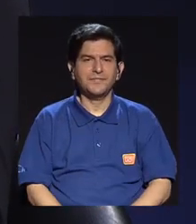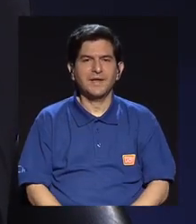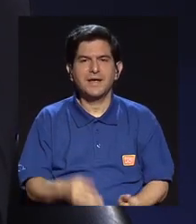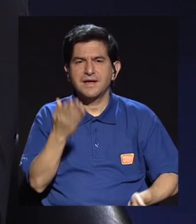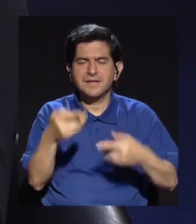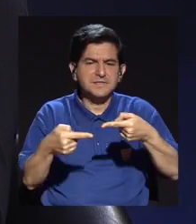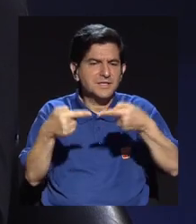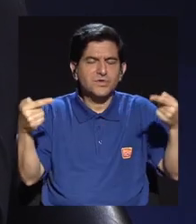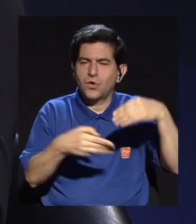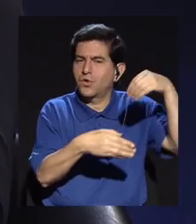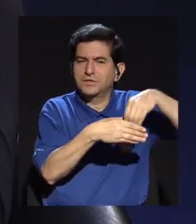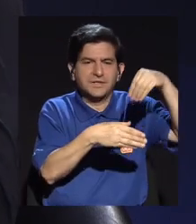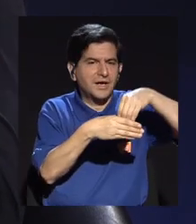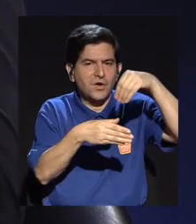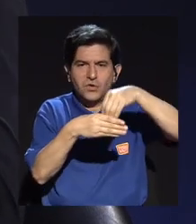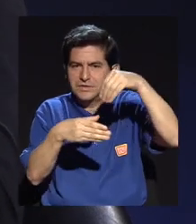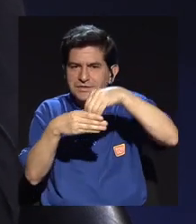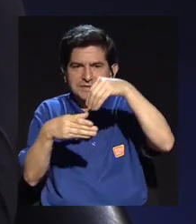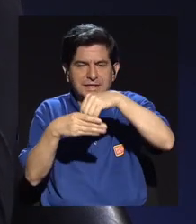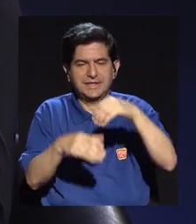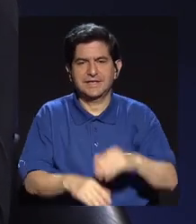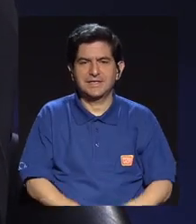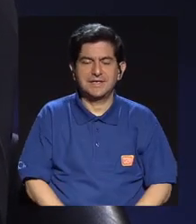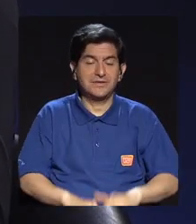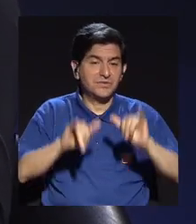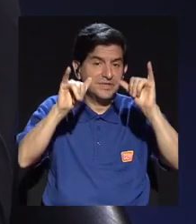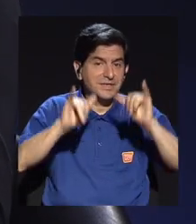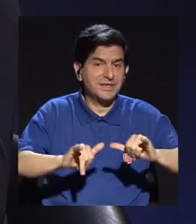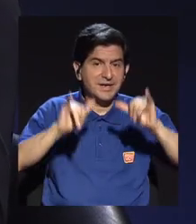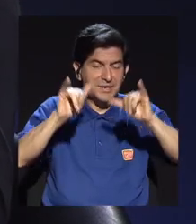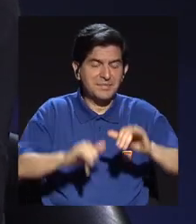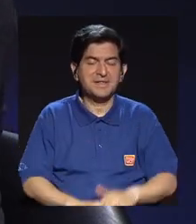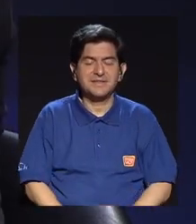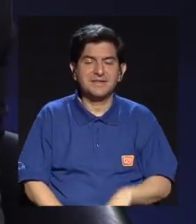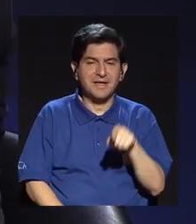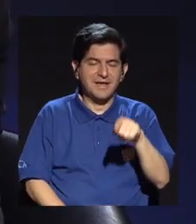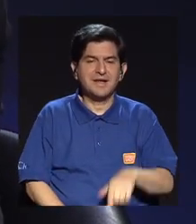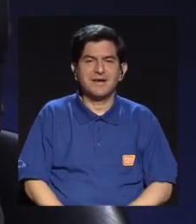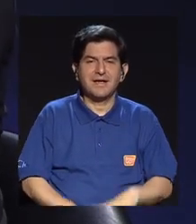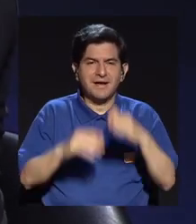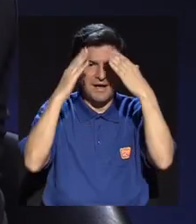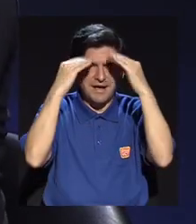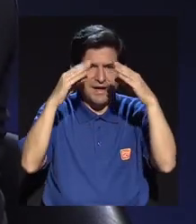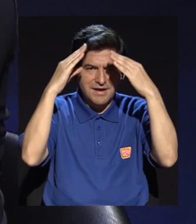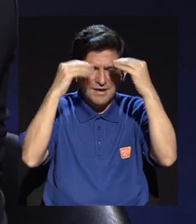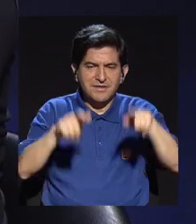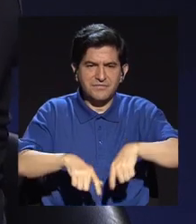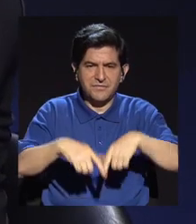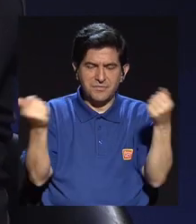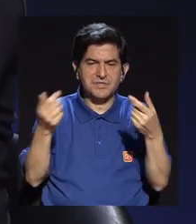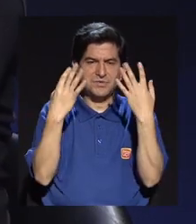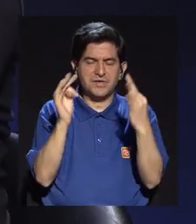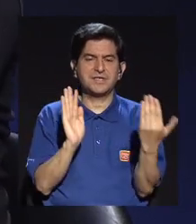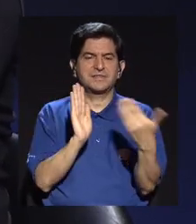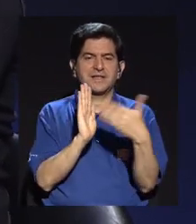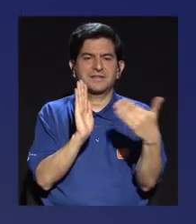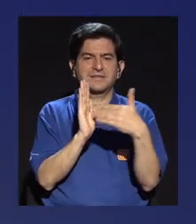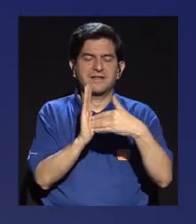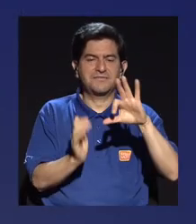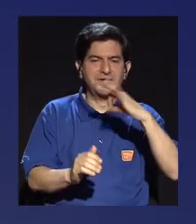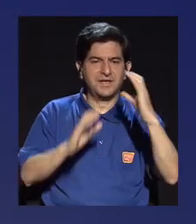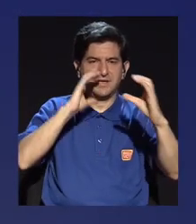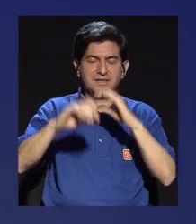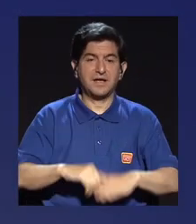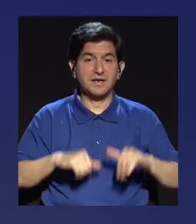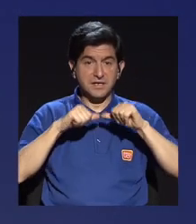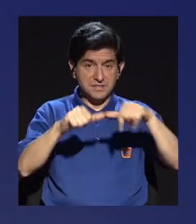contenido que sostienen las notas periodísticas y buscan otra forma de tratar de afectar al medio. ¿Han seguido recibiendo